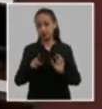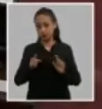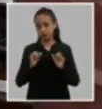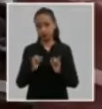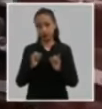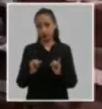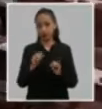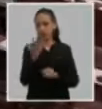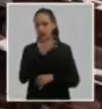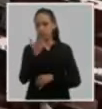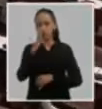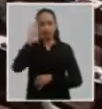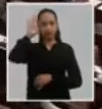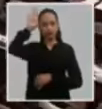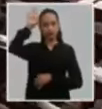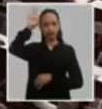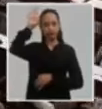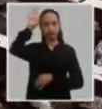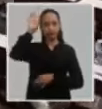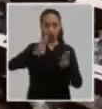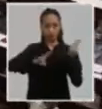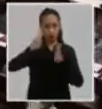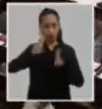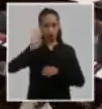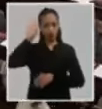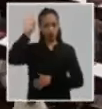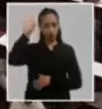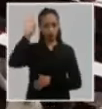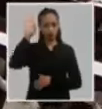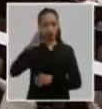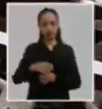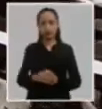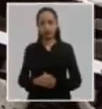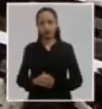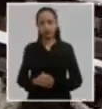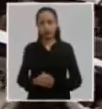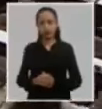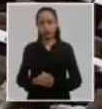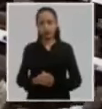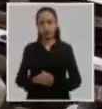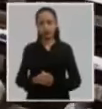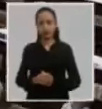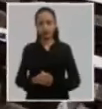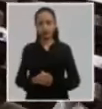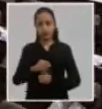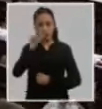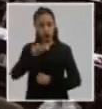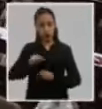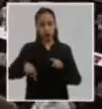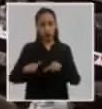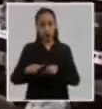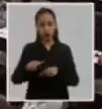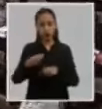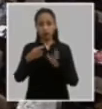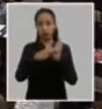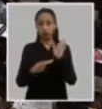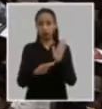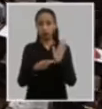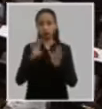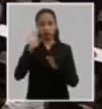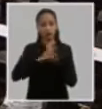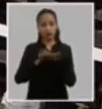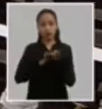válido que levanten la mano va en contra atención